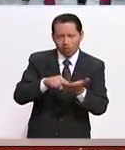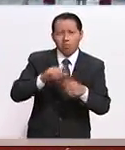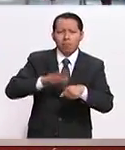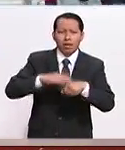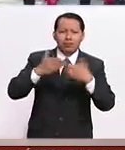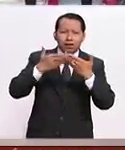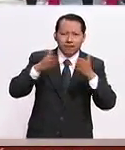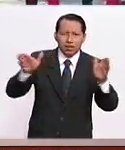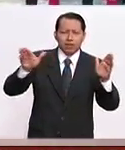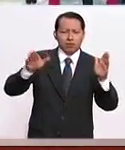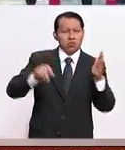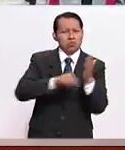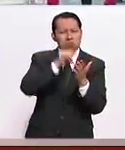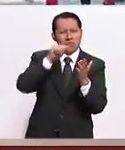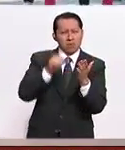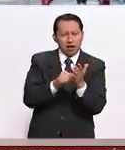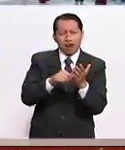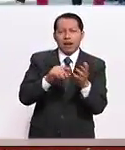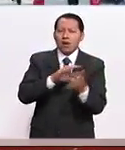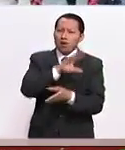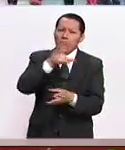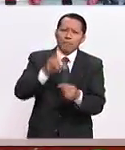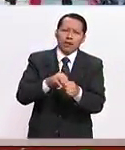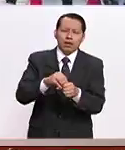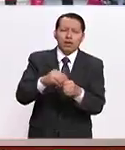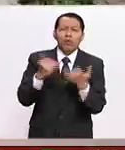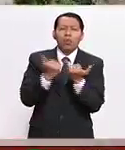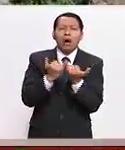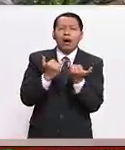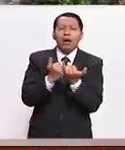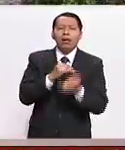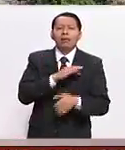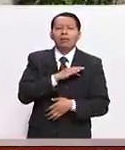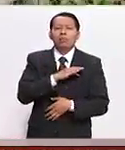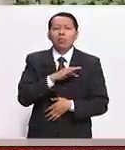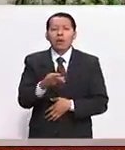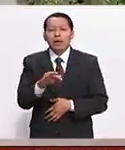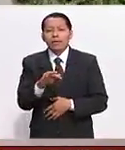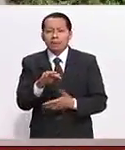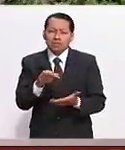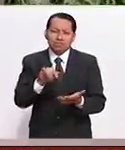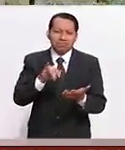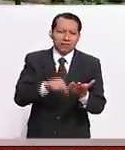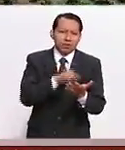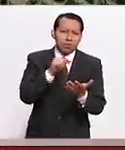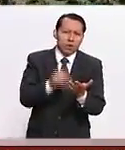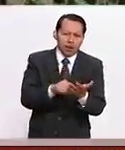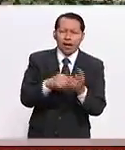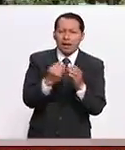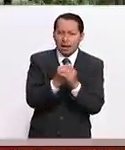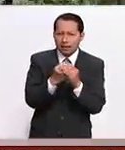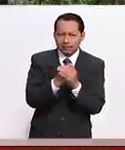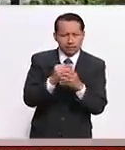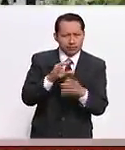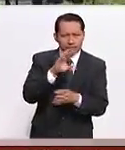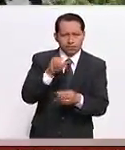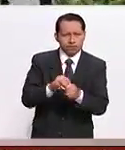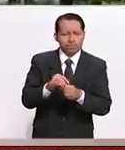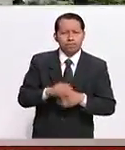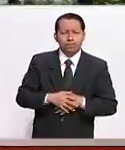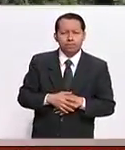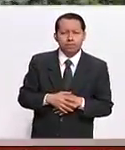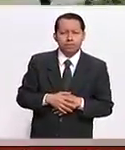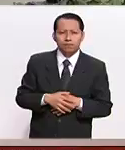a todos los espacios, a todas las clases. Entonces,